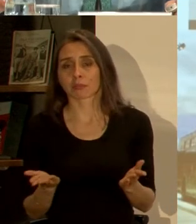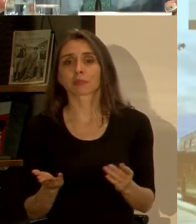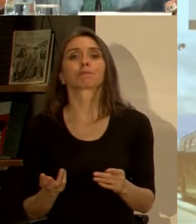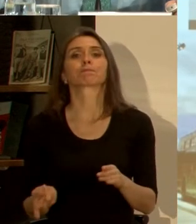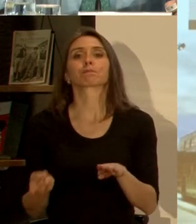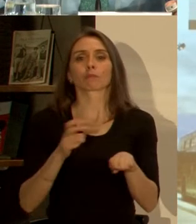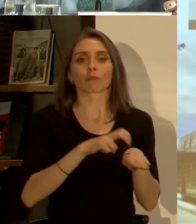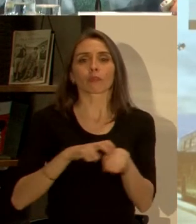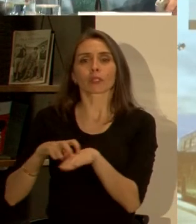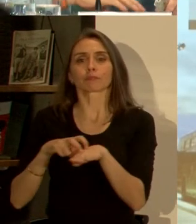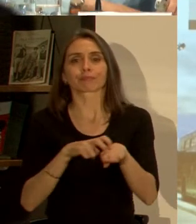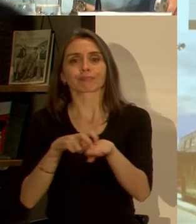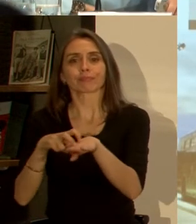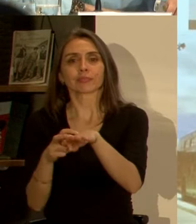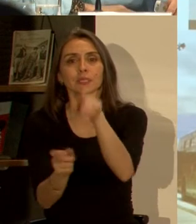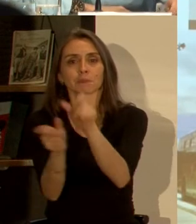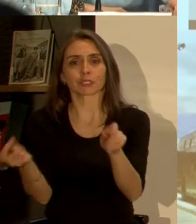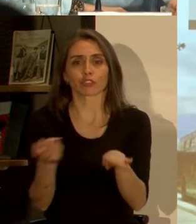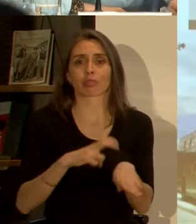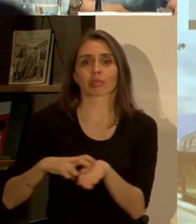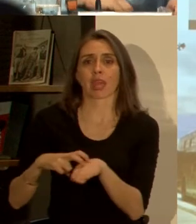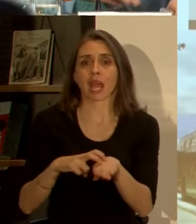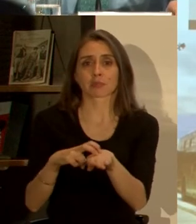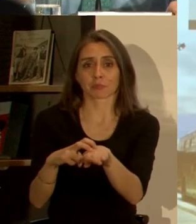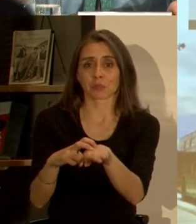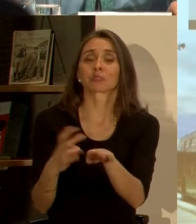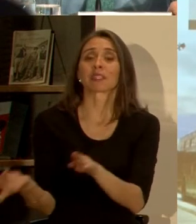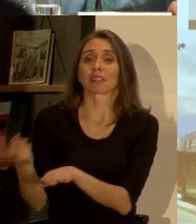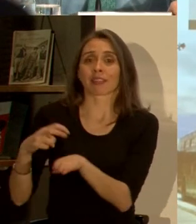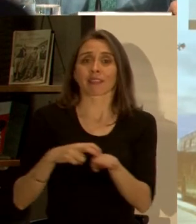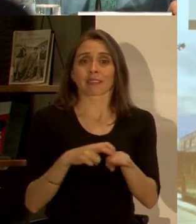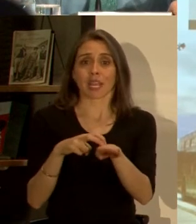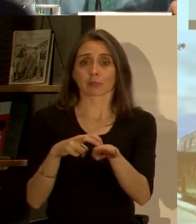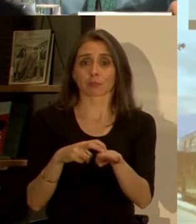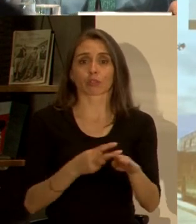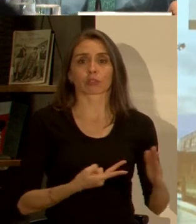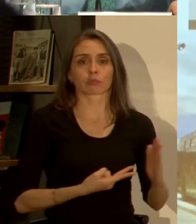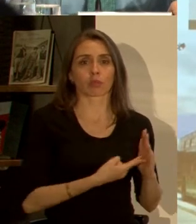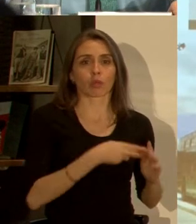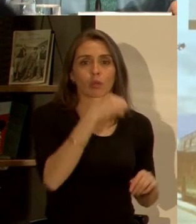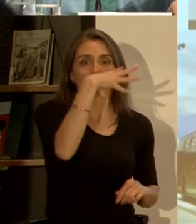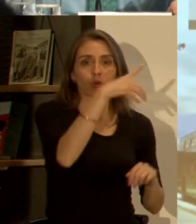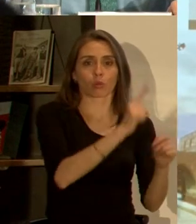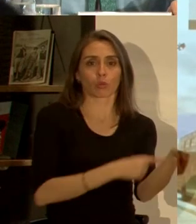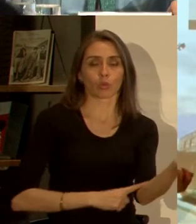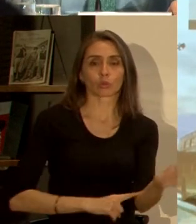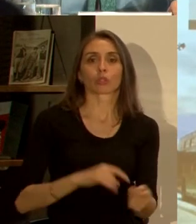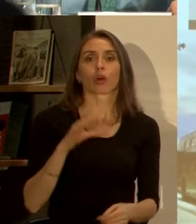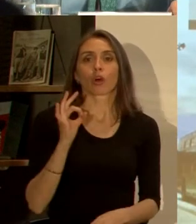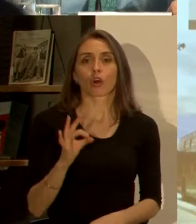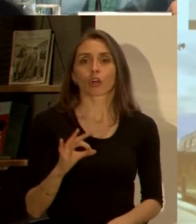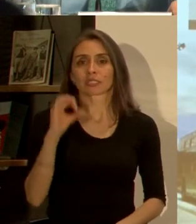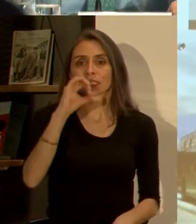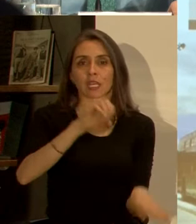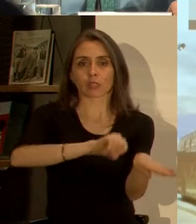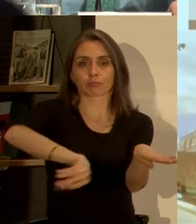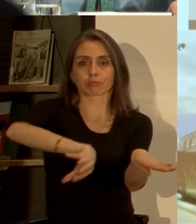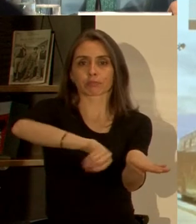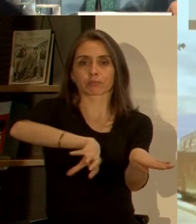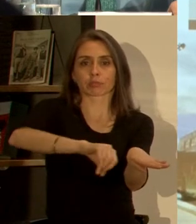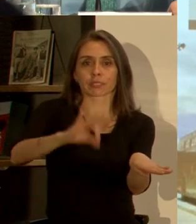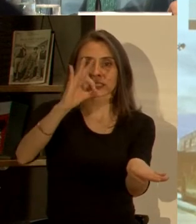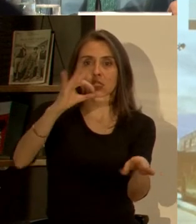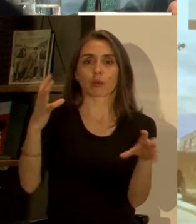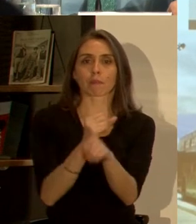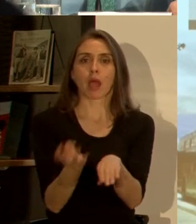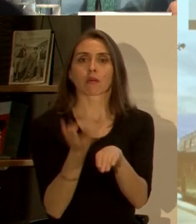transporte, el mensaje está muy claro. El transporte será eléctrico, o mejor aún, cero emisiones, más